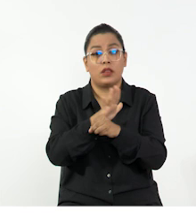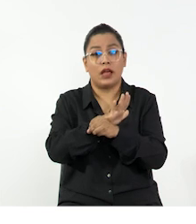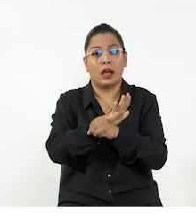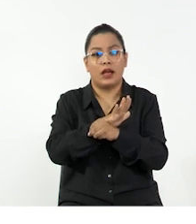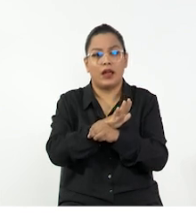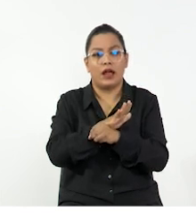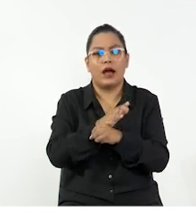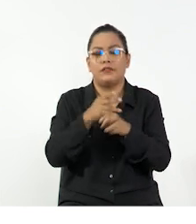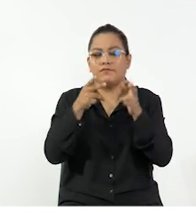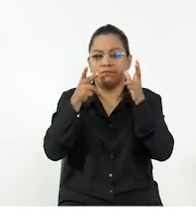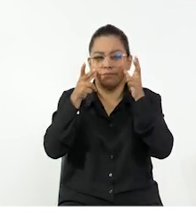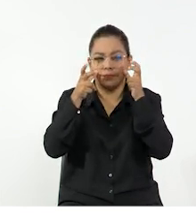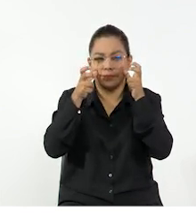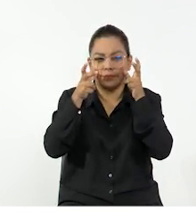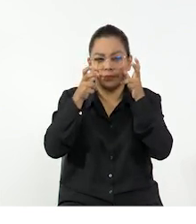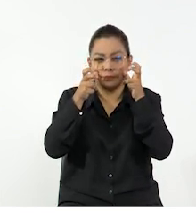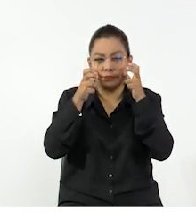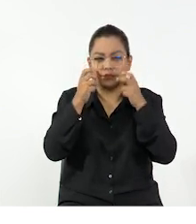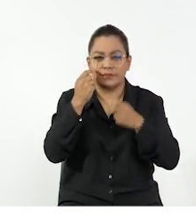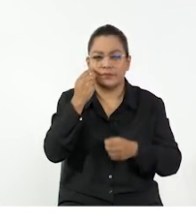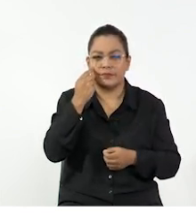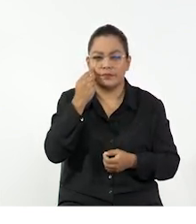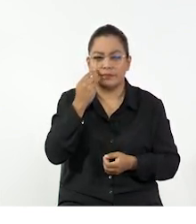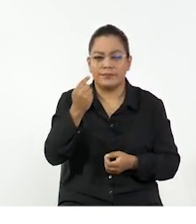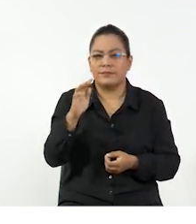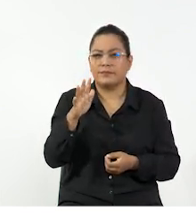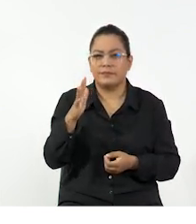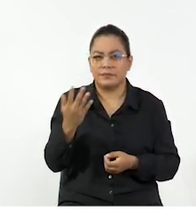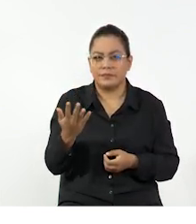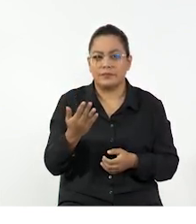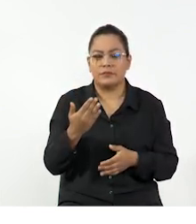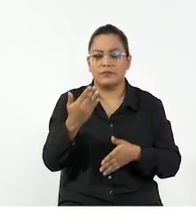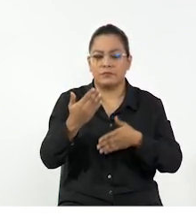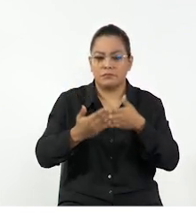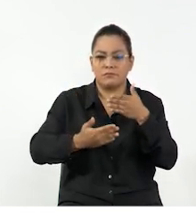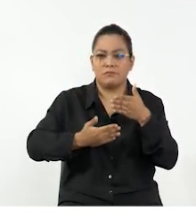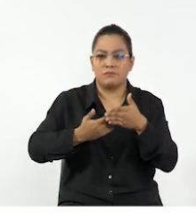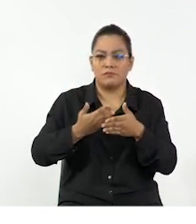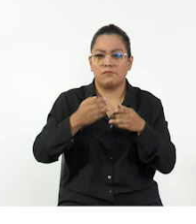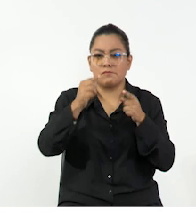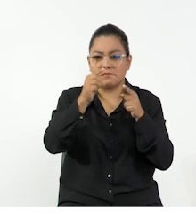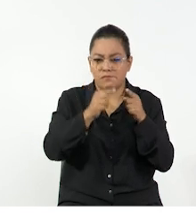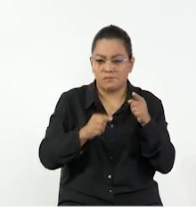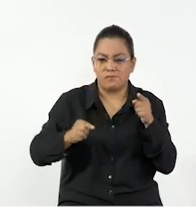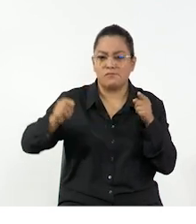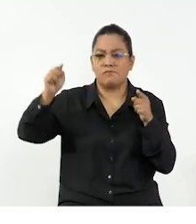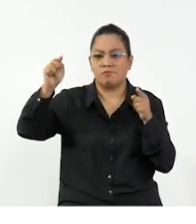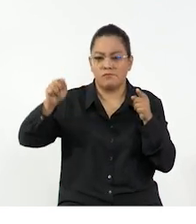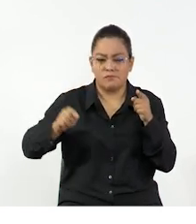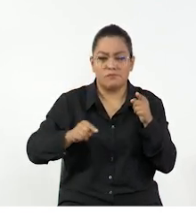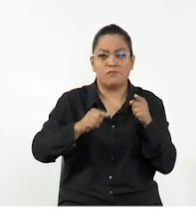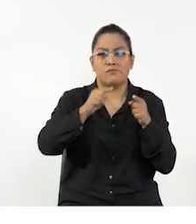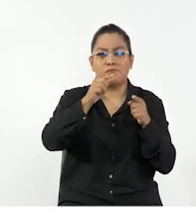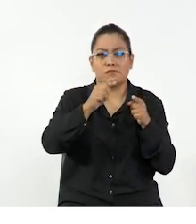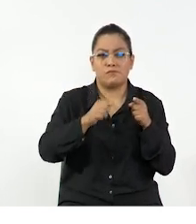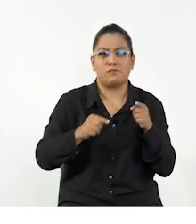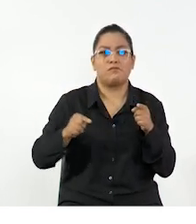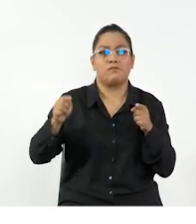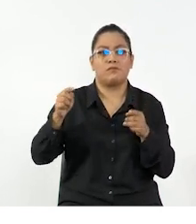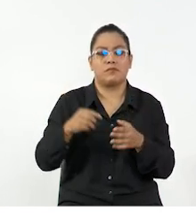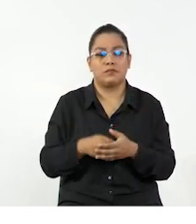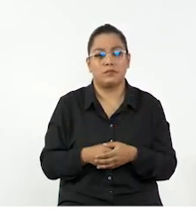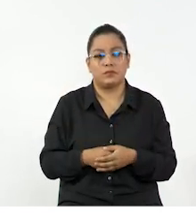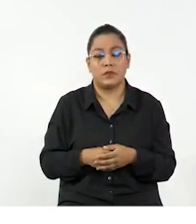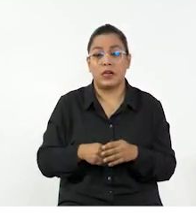energía total. Si somos observadores, podemos darnos cuenta que a medida la energía cinética incrementa,